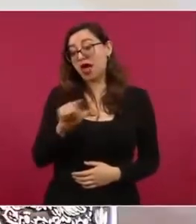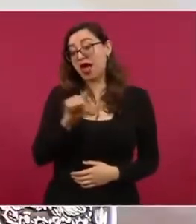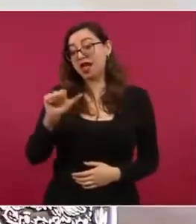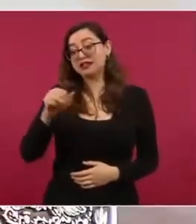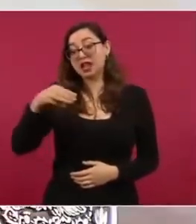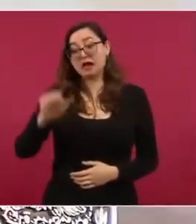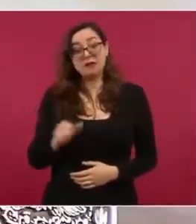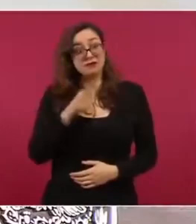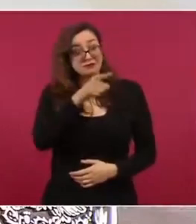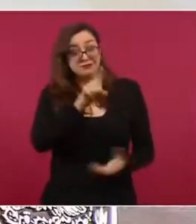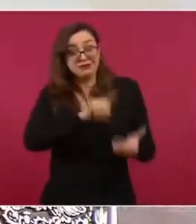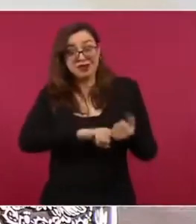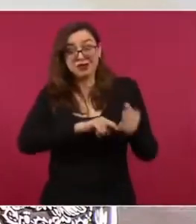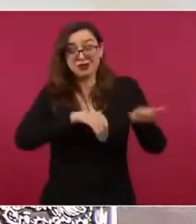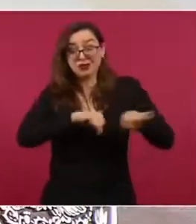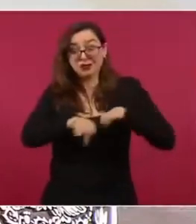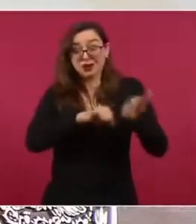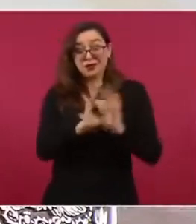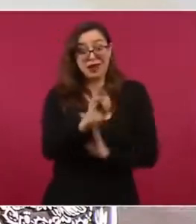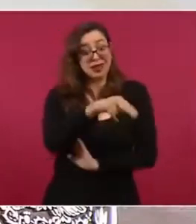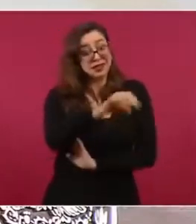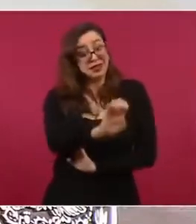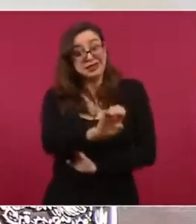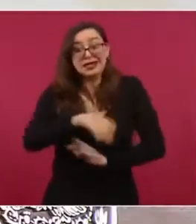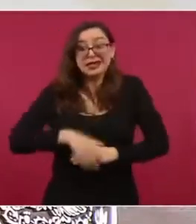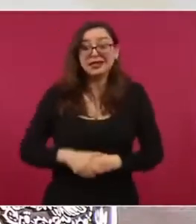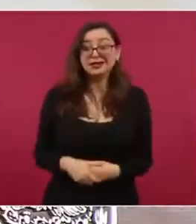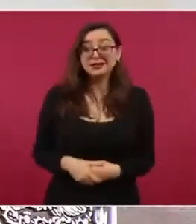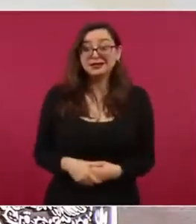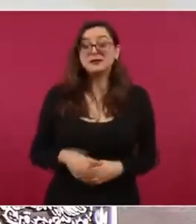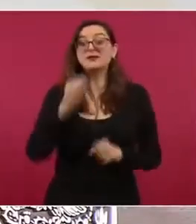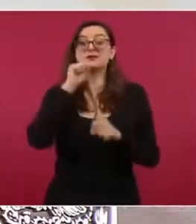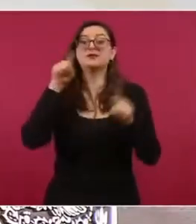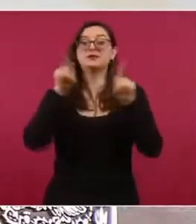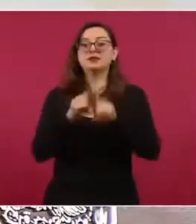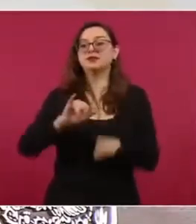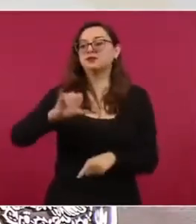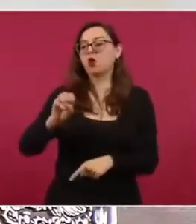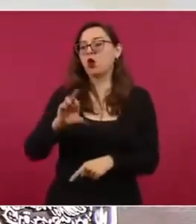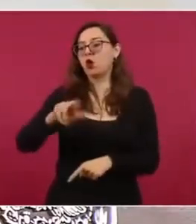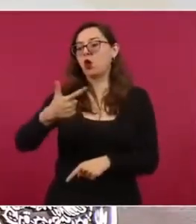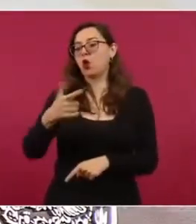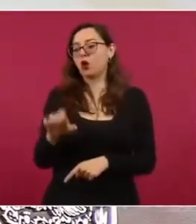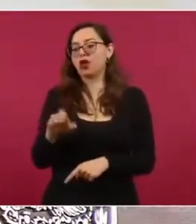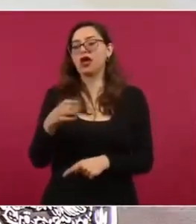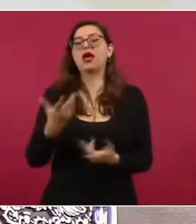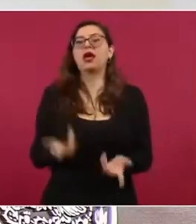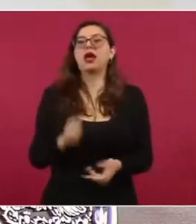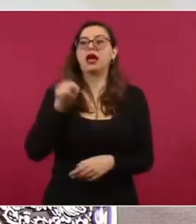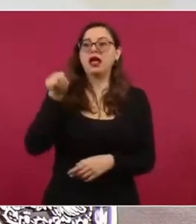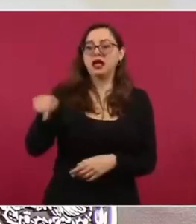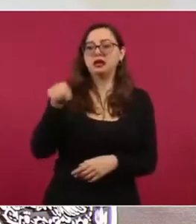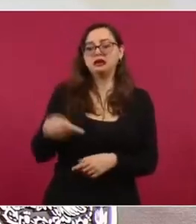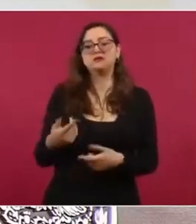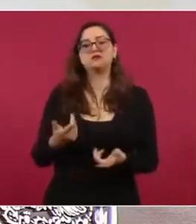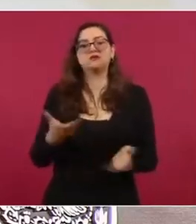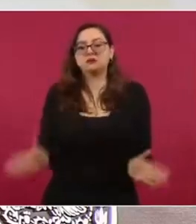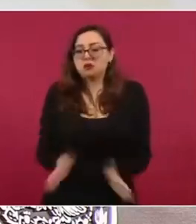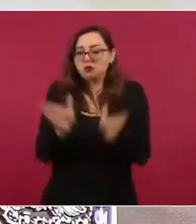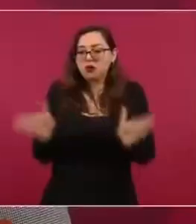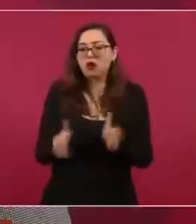Jorge Espinosa de los Monteros, quien es promotor y vende jugadores también, de hecho,